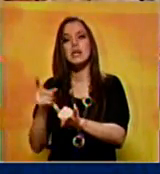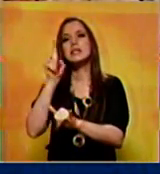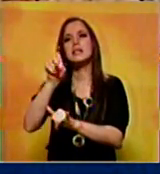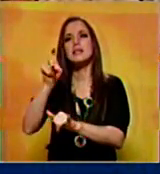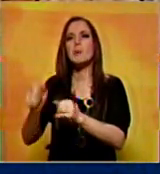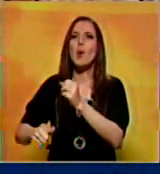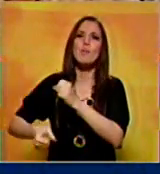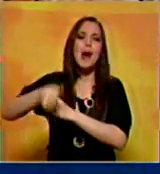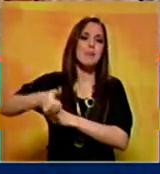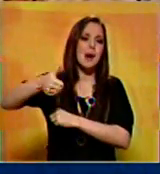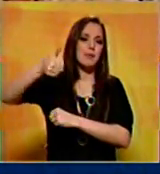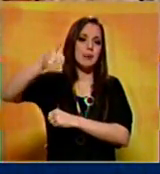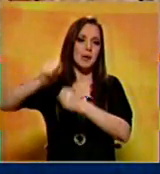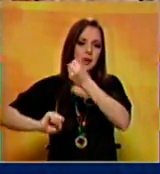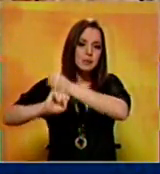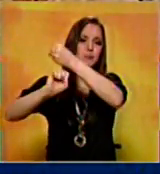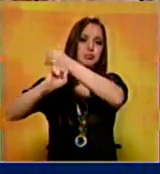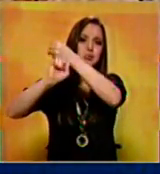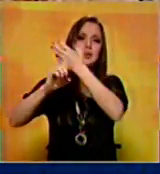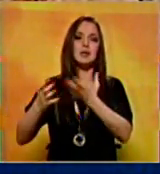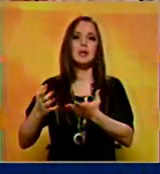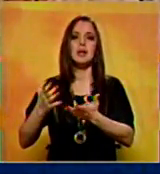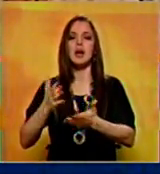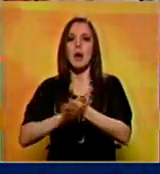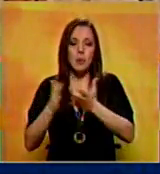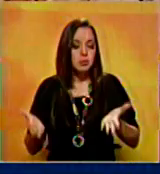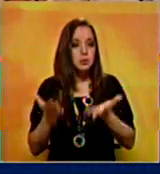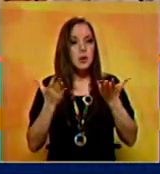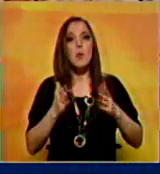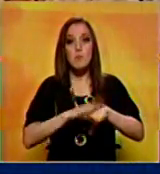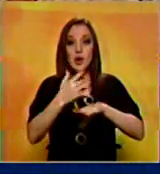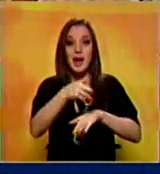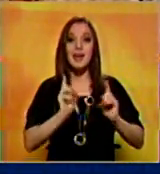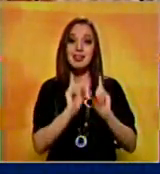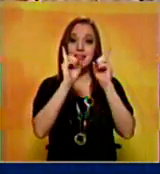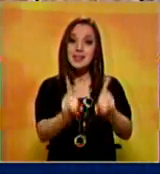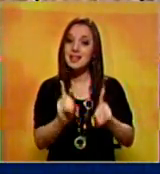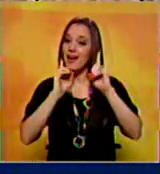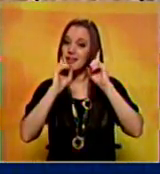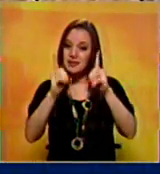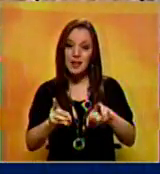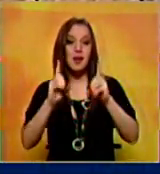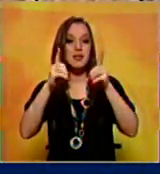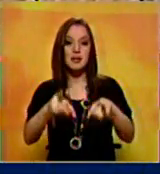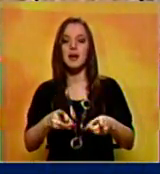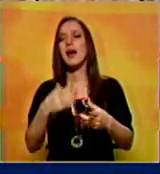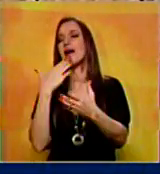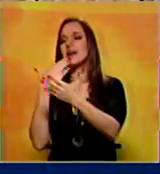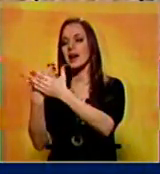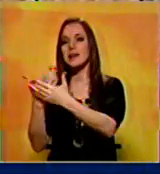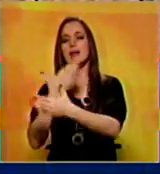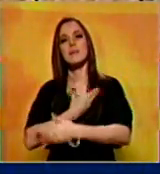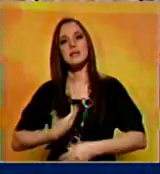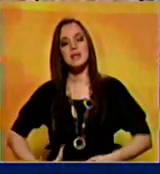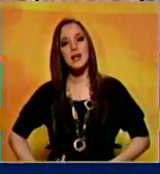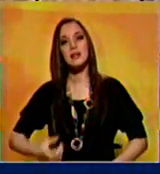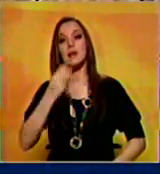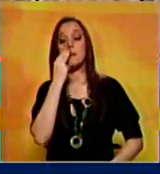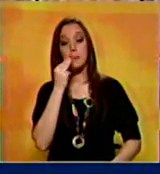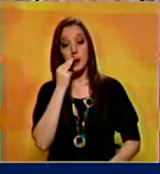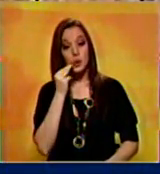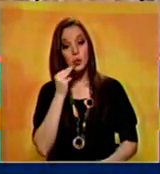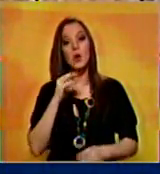necesitamos y más impulso necesitamos porque es la hora de las decisiones de manera que muchas gracias presidente Maduro y